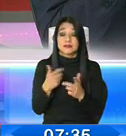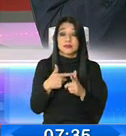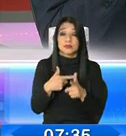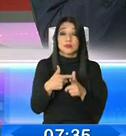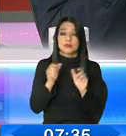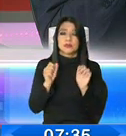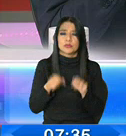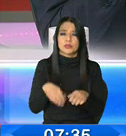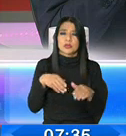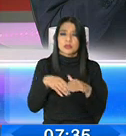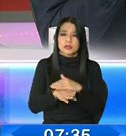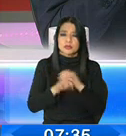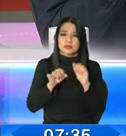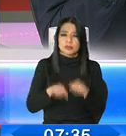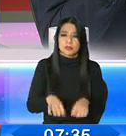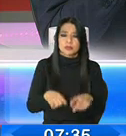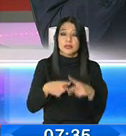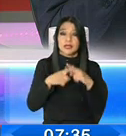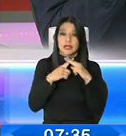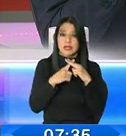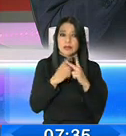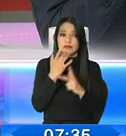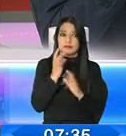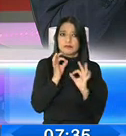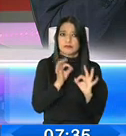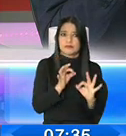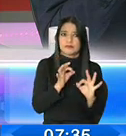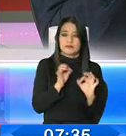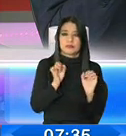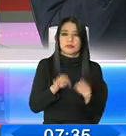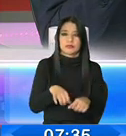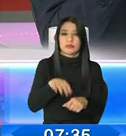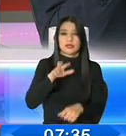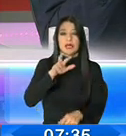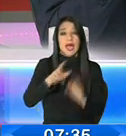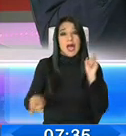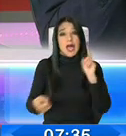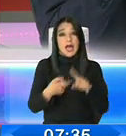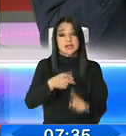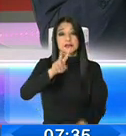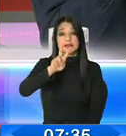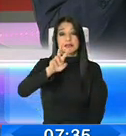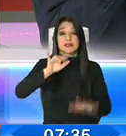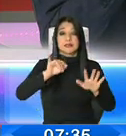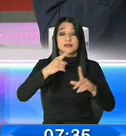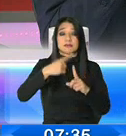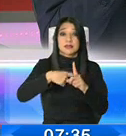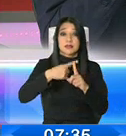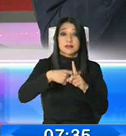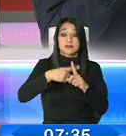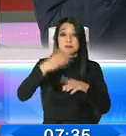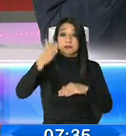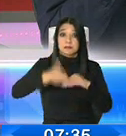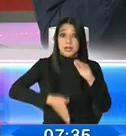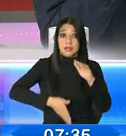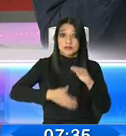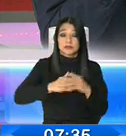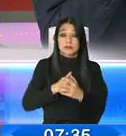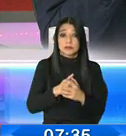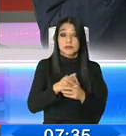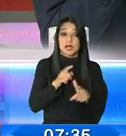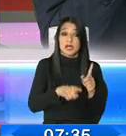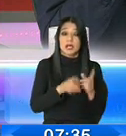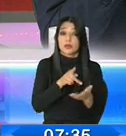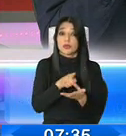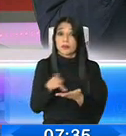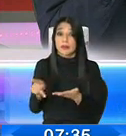acceder a ello. Créditos preferenciales, como le decía, hasta 36 meses plazo con periodo de gracia, que es